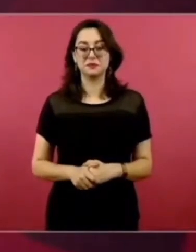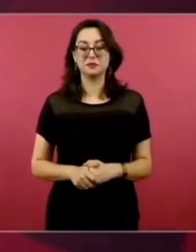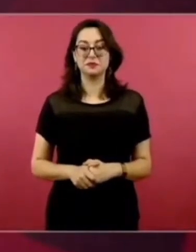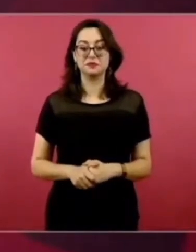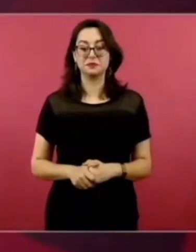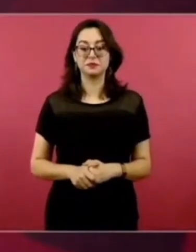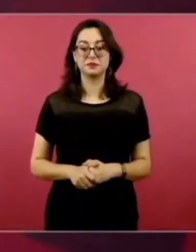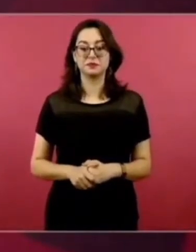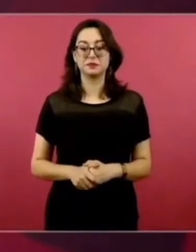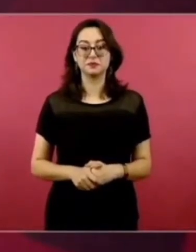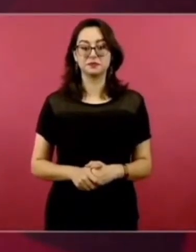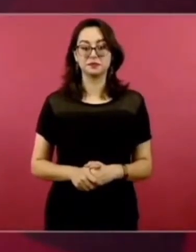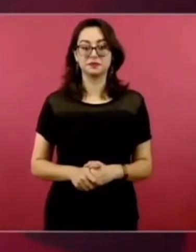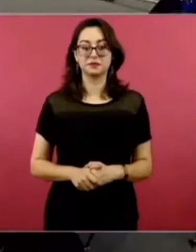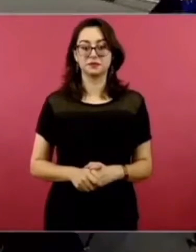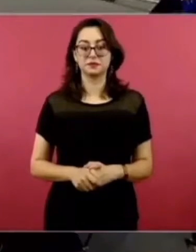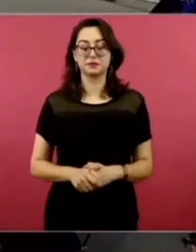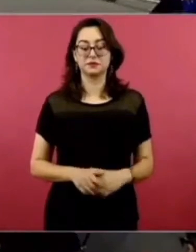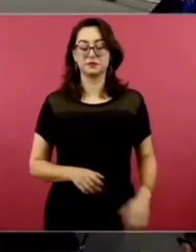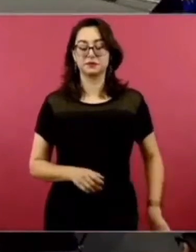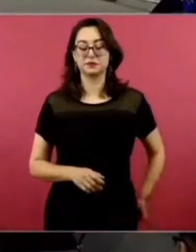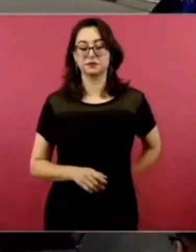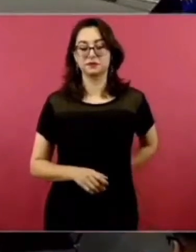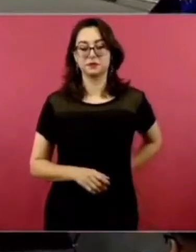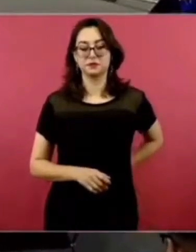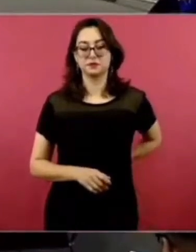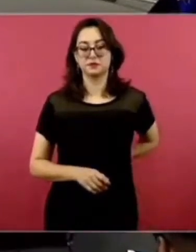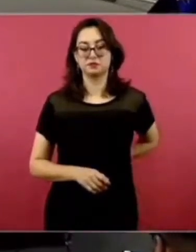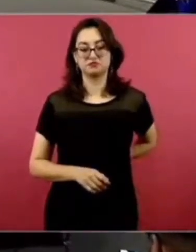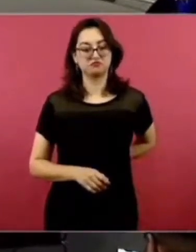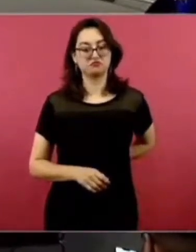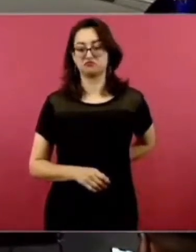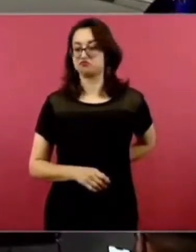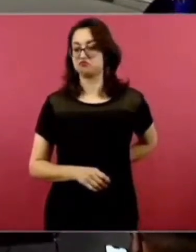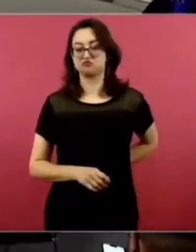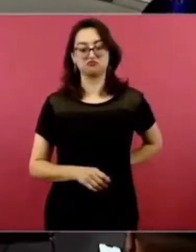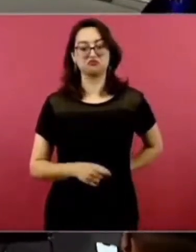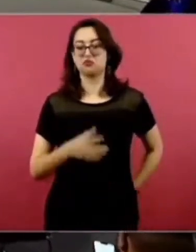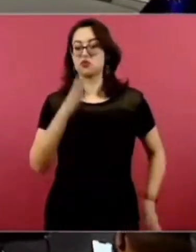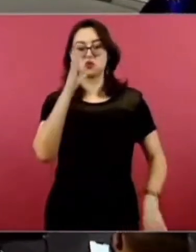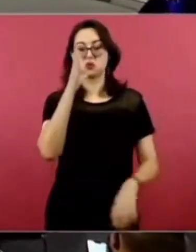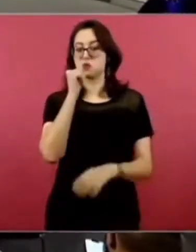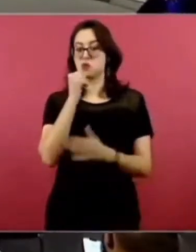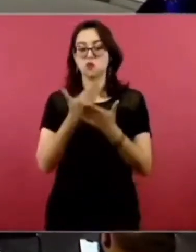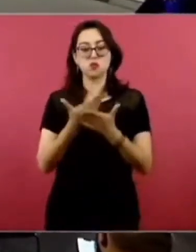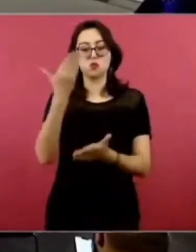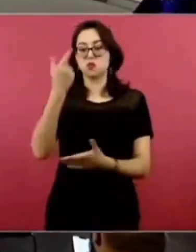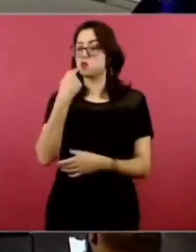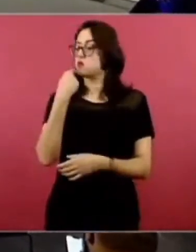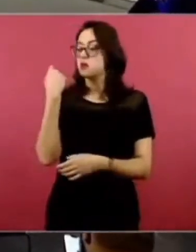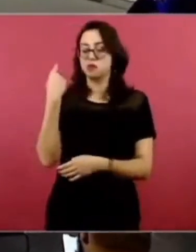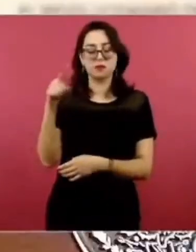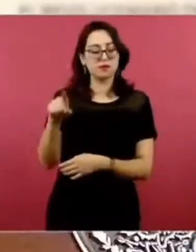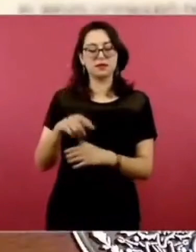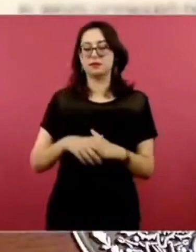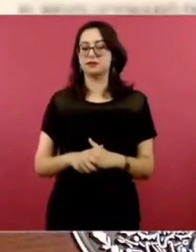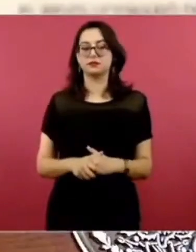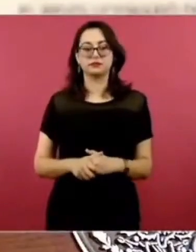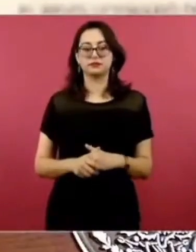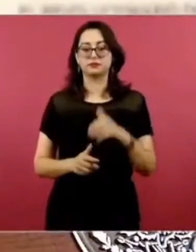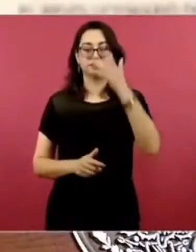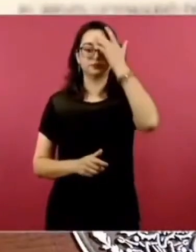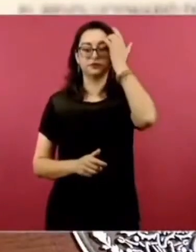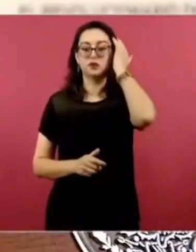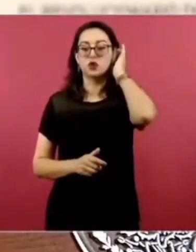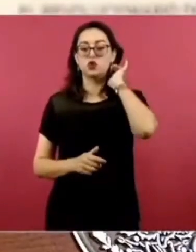Se le puede acusar y no... No hay manera. Tengo dictámenes que pedí de